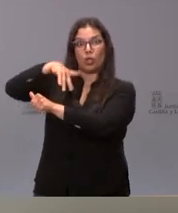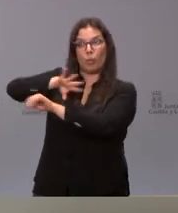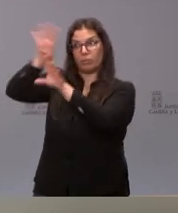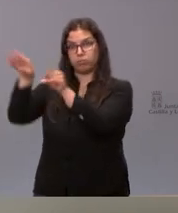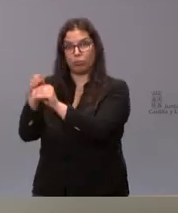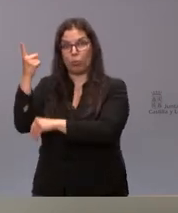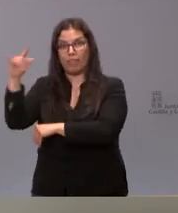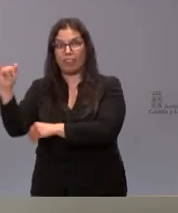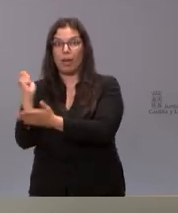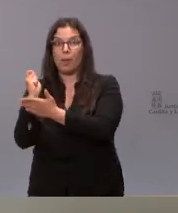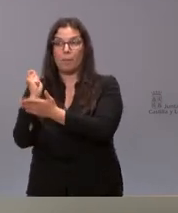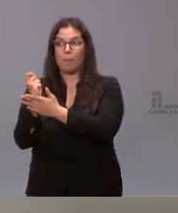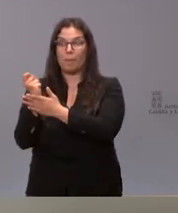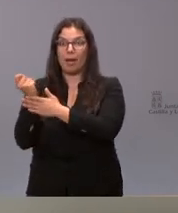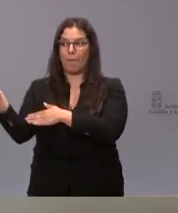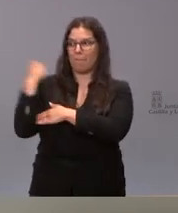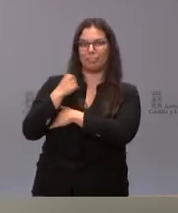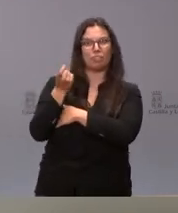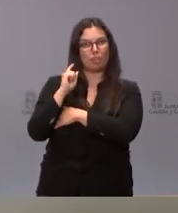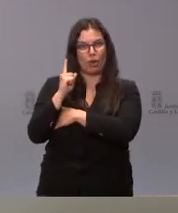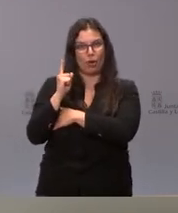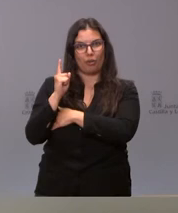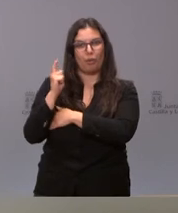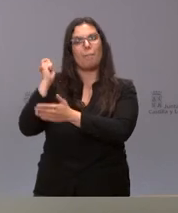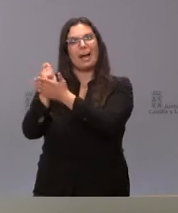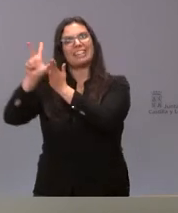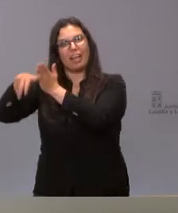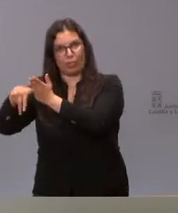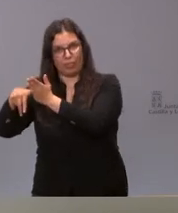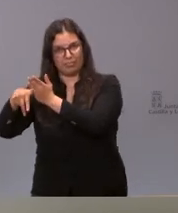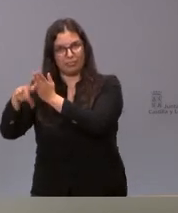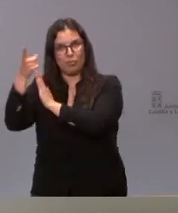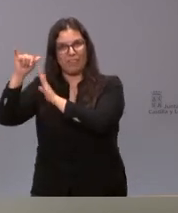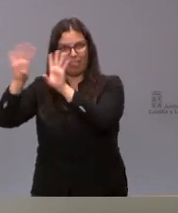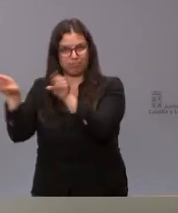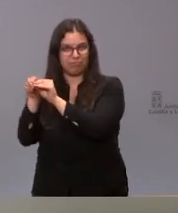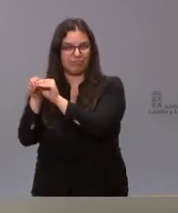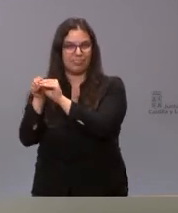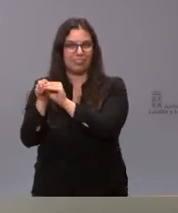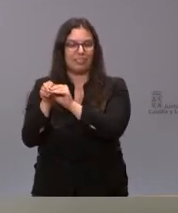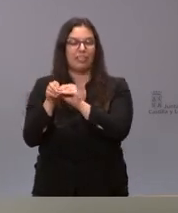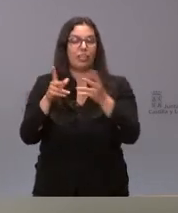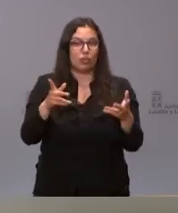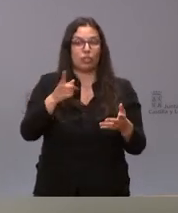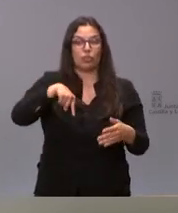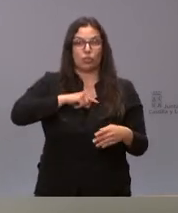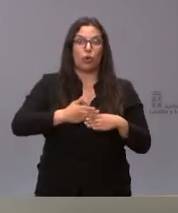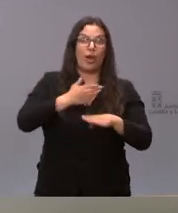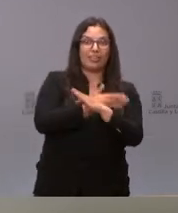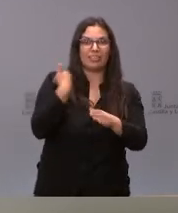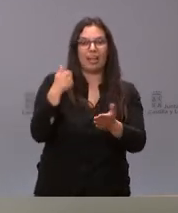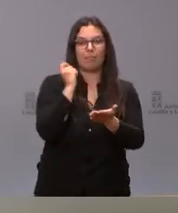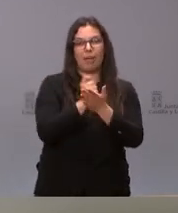podría parecer que ese mes paga más y lo que está haciendo es pagar tarde y por tanto nosotros estamos haciendo un anticipo como les digo de 30 millones de euros